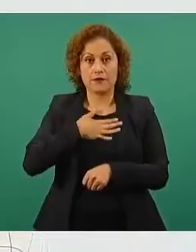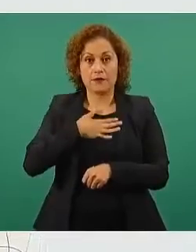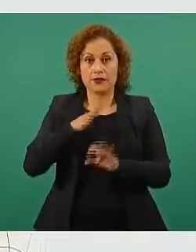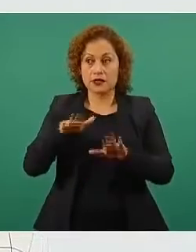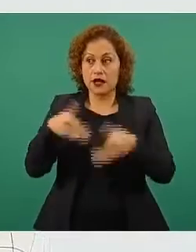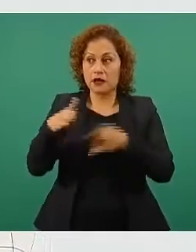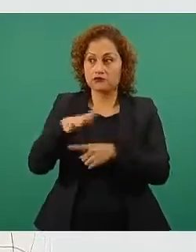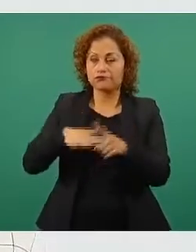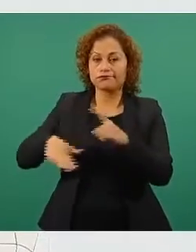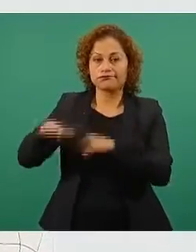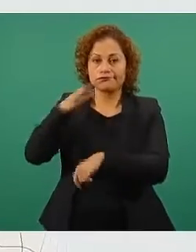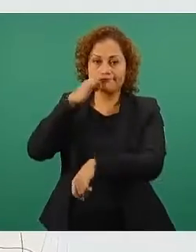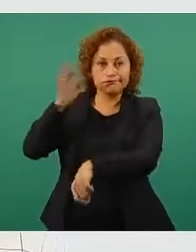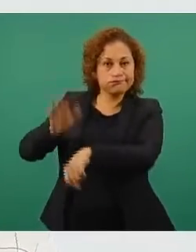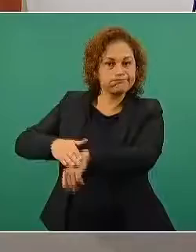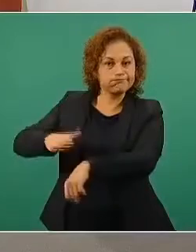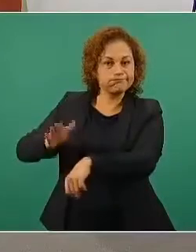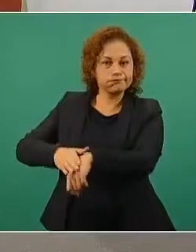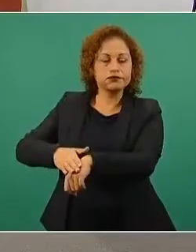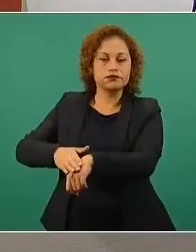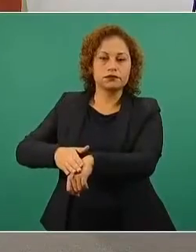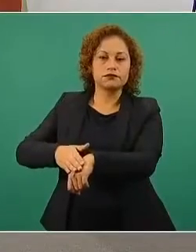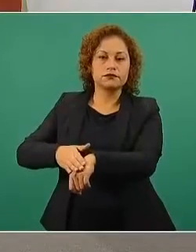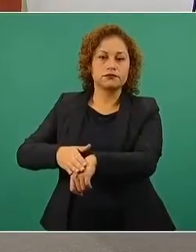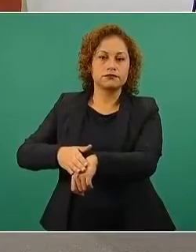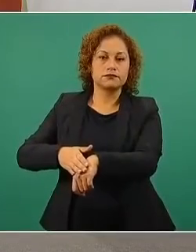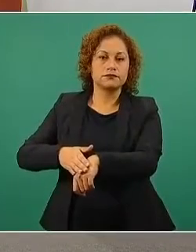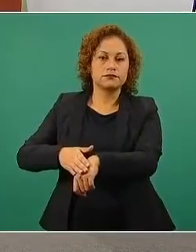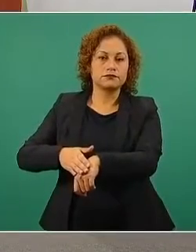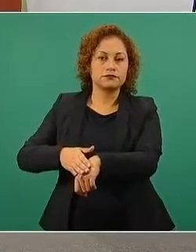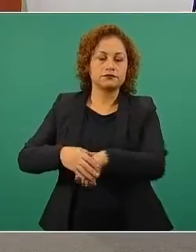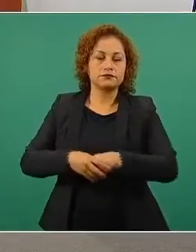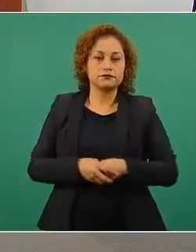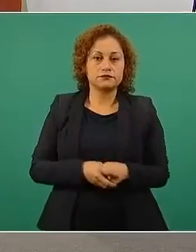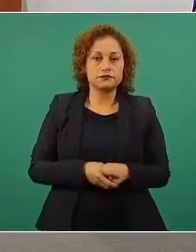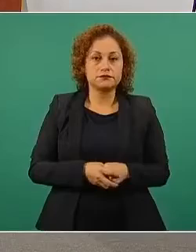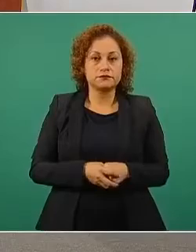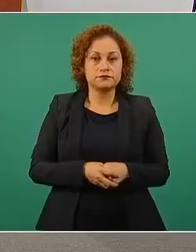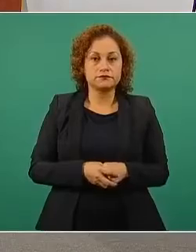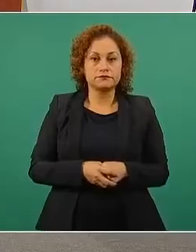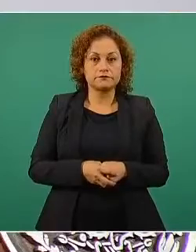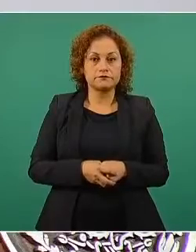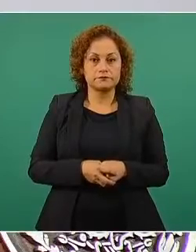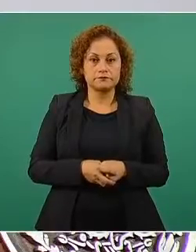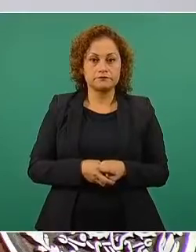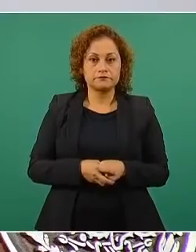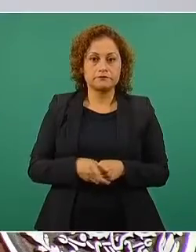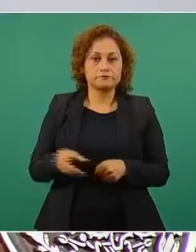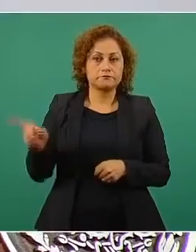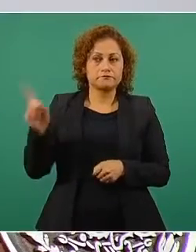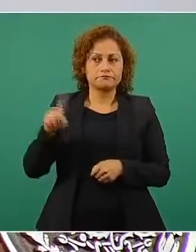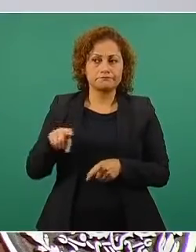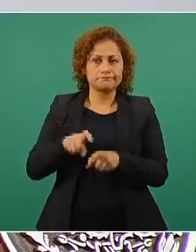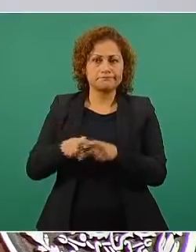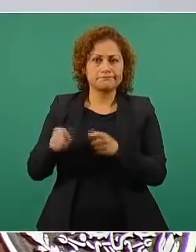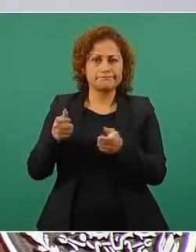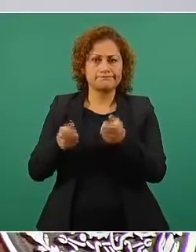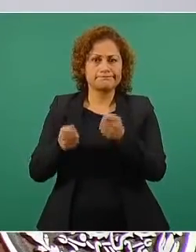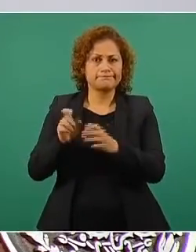recibió a través de mensajes telefónicos